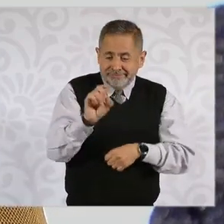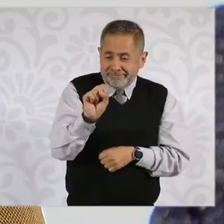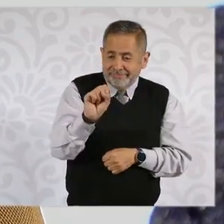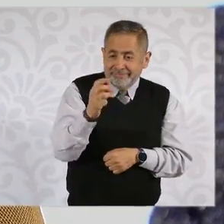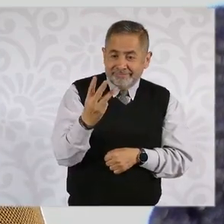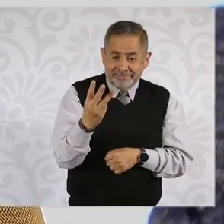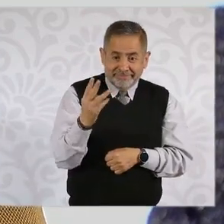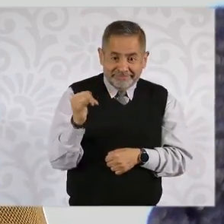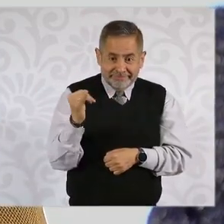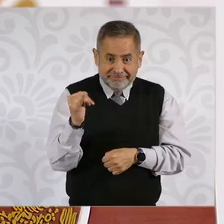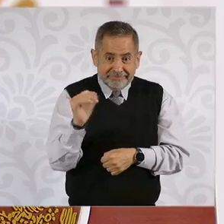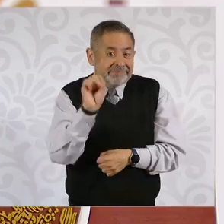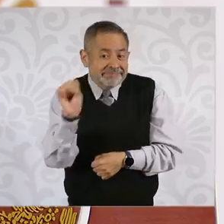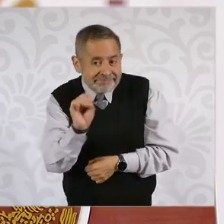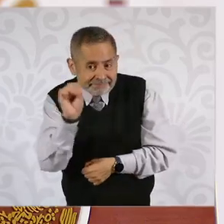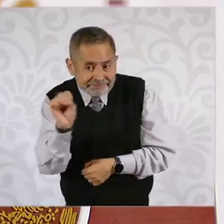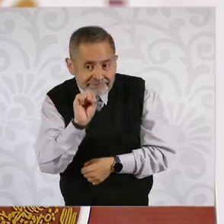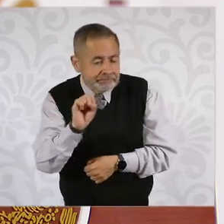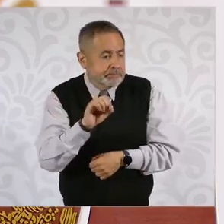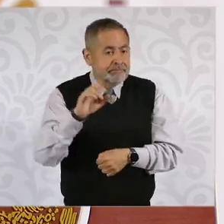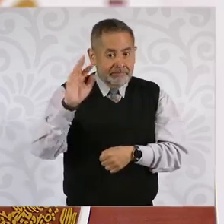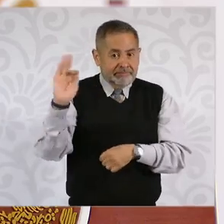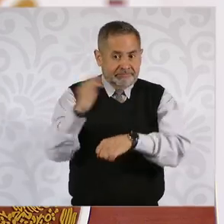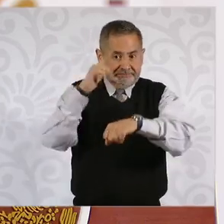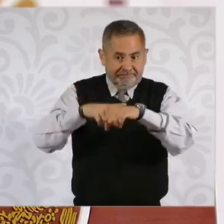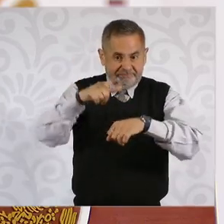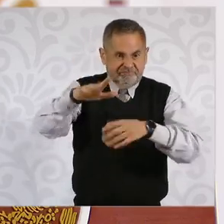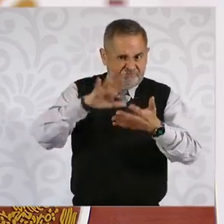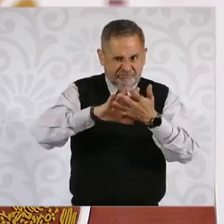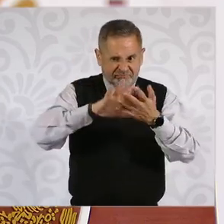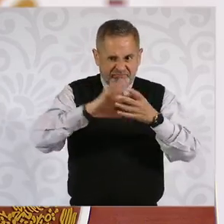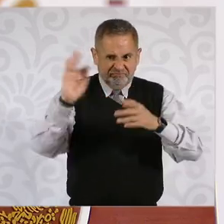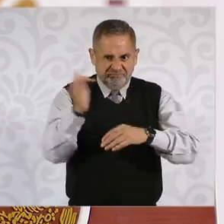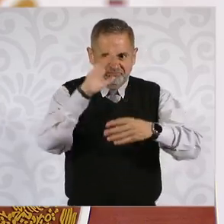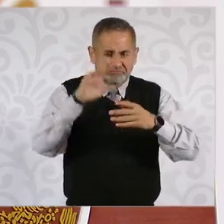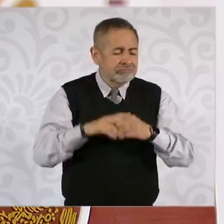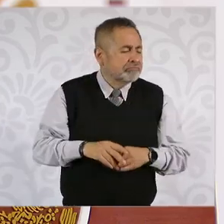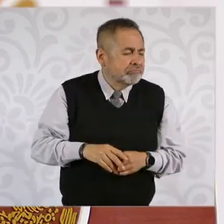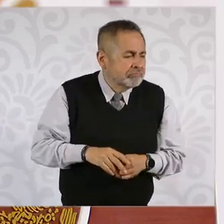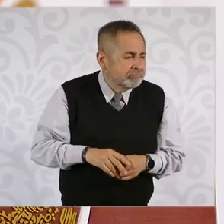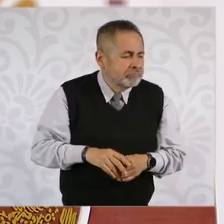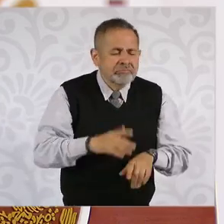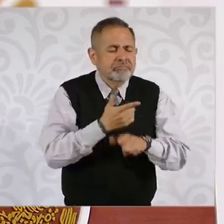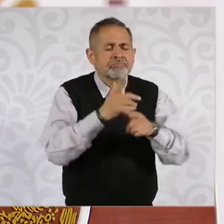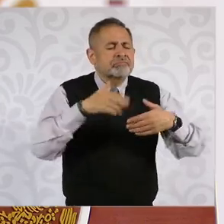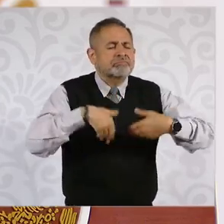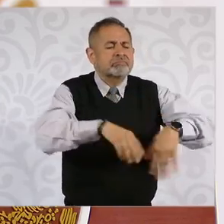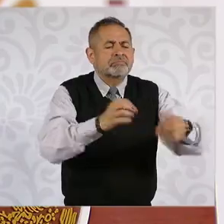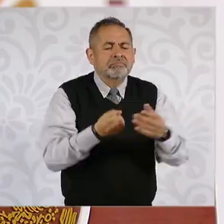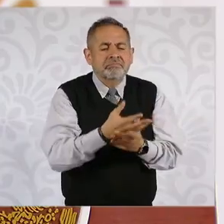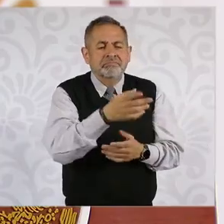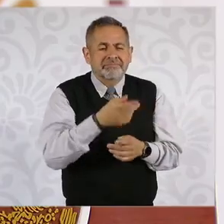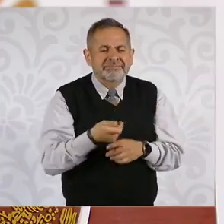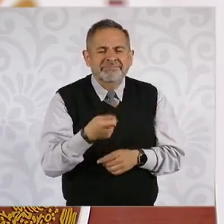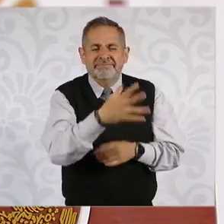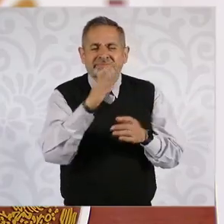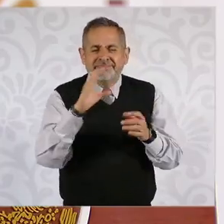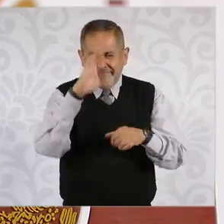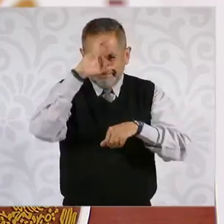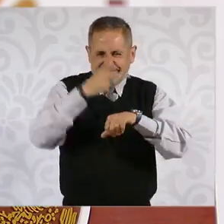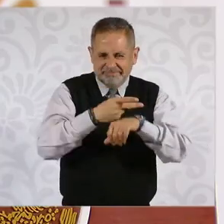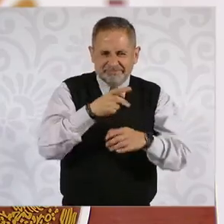Centro Penitenciario Federal diera el egreso de Itiel, alias el Compa Playa.